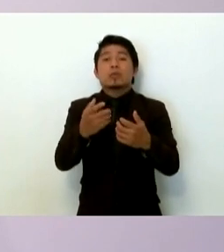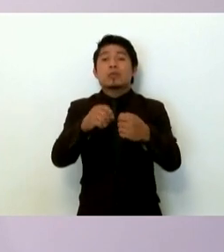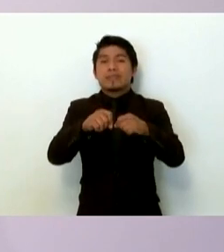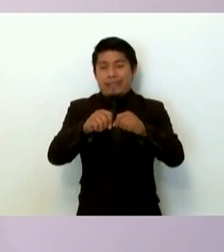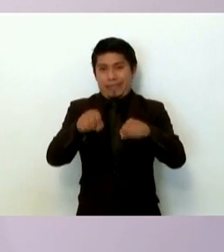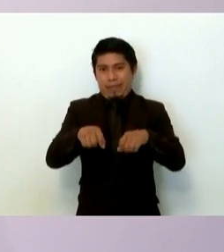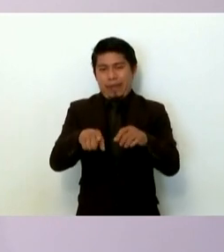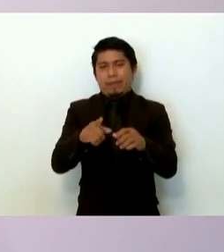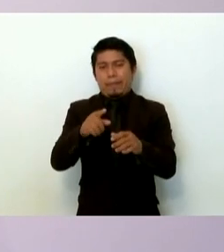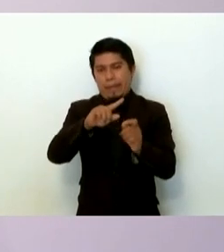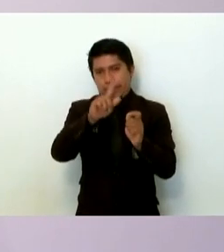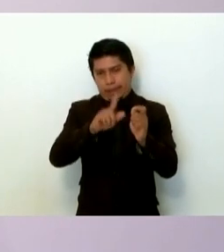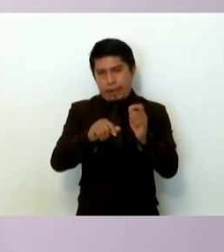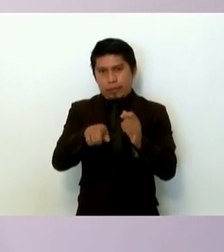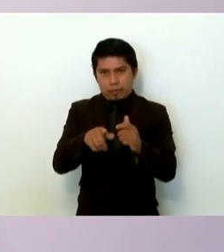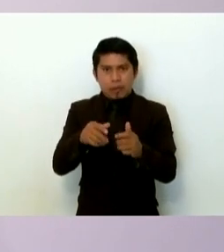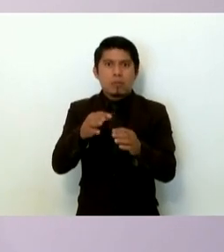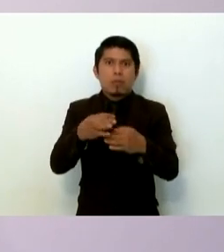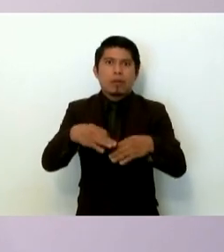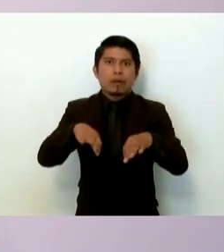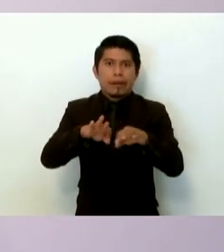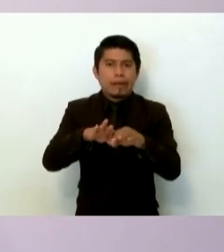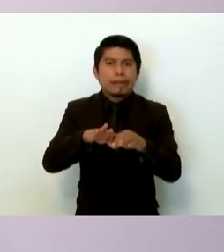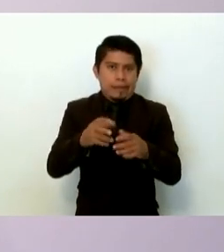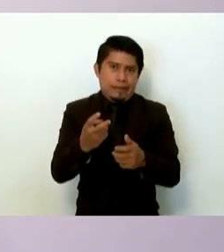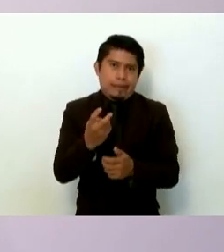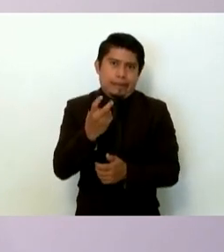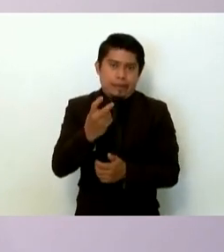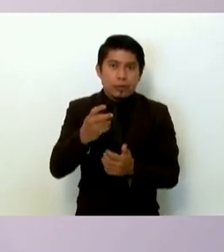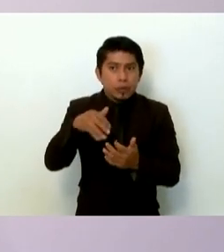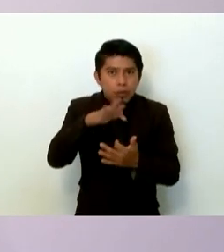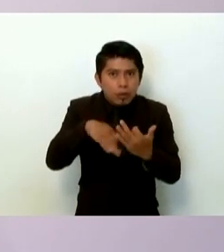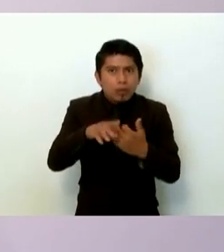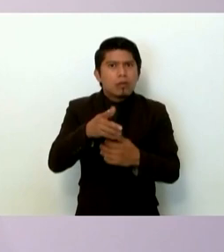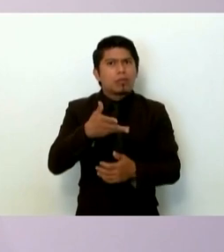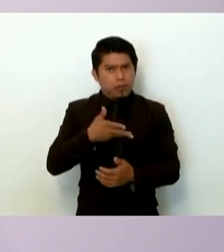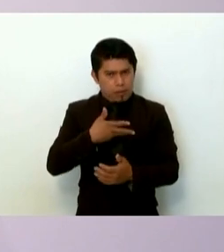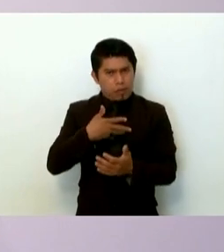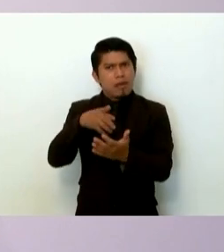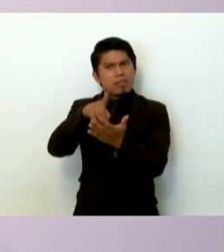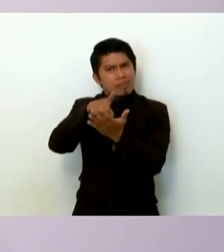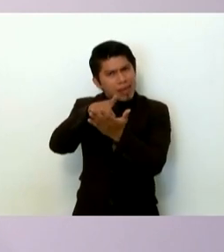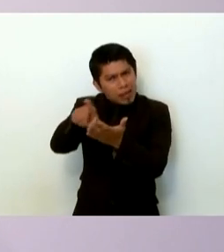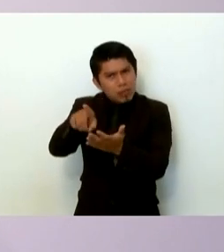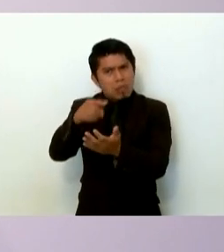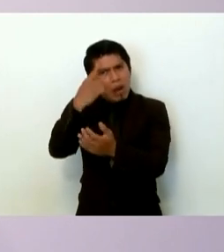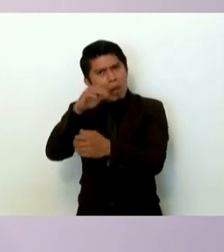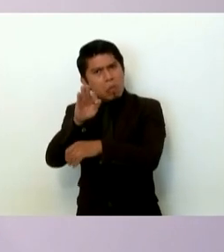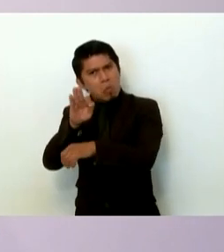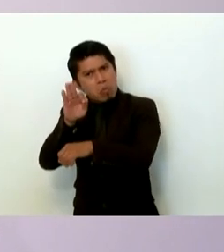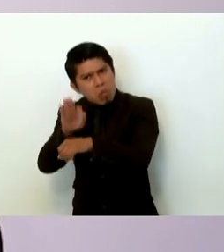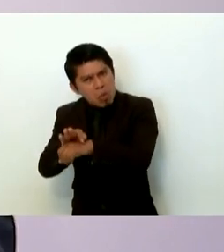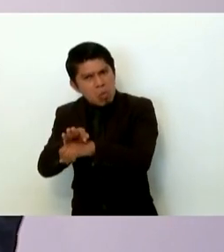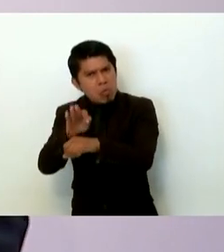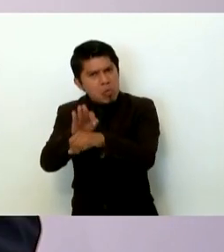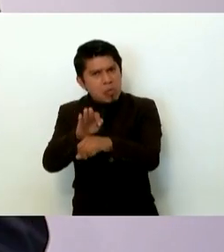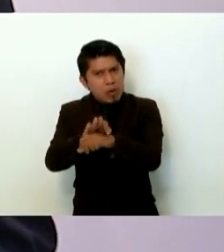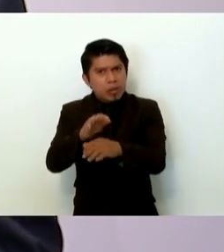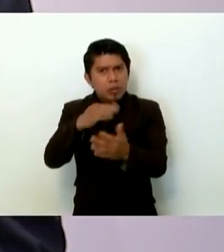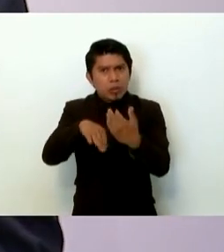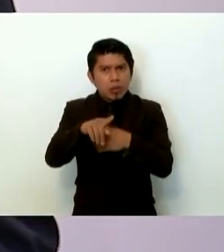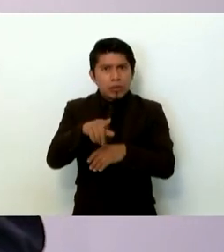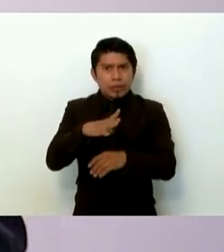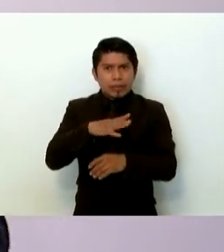sistema penal mexicano y efectivamente todo mundo tiene el derecho a defenderse a partir del principio de